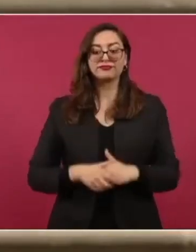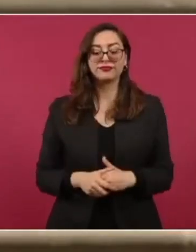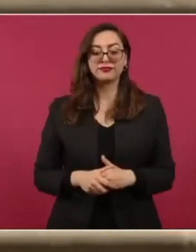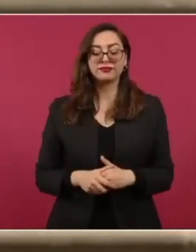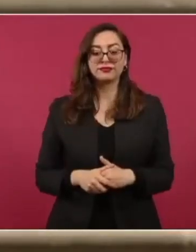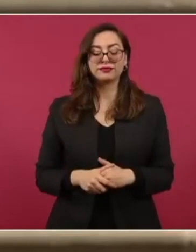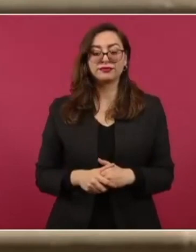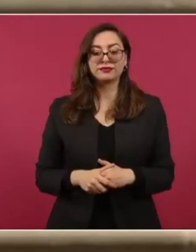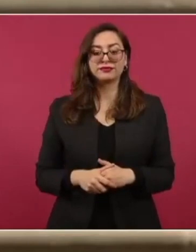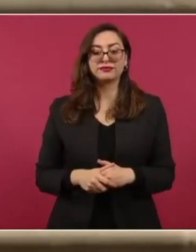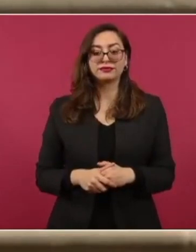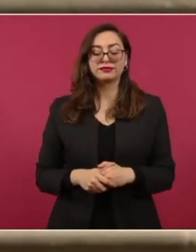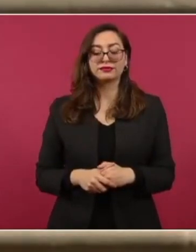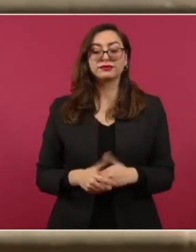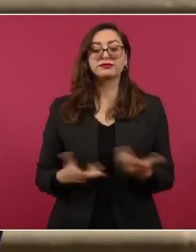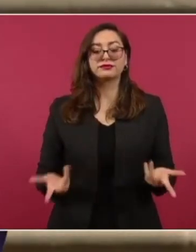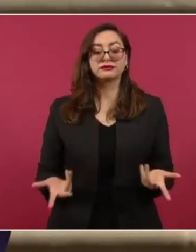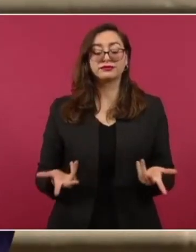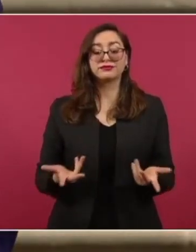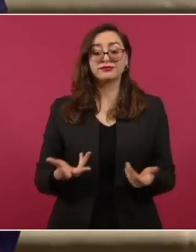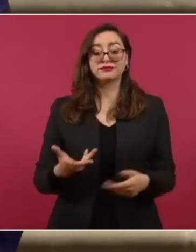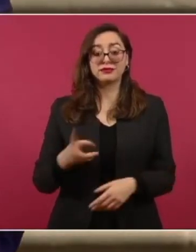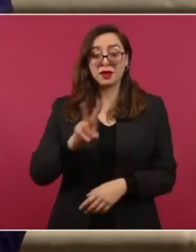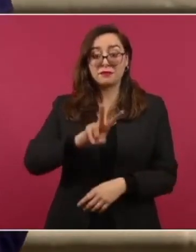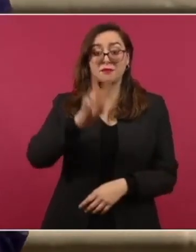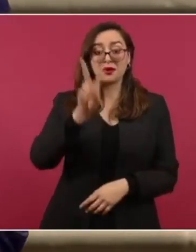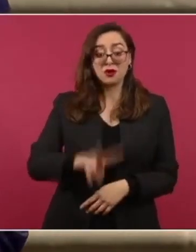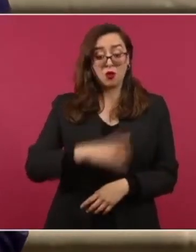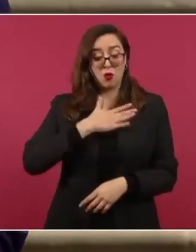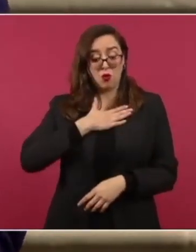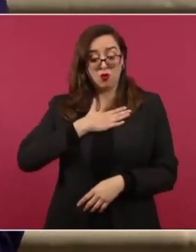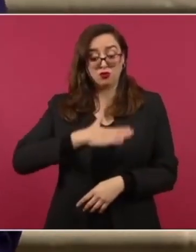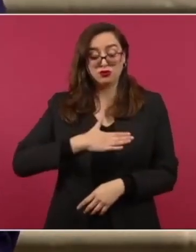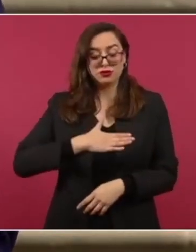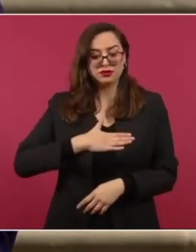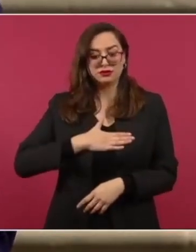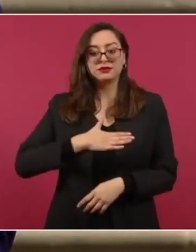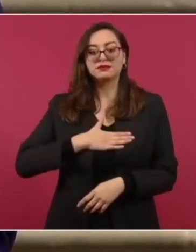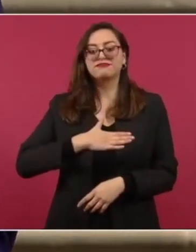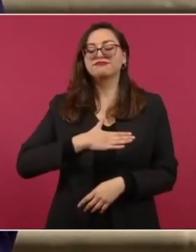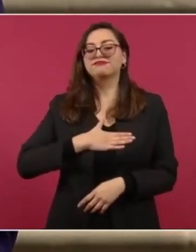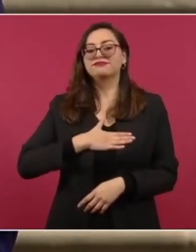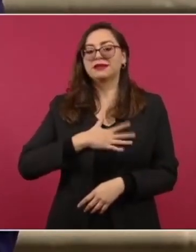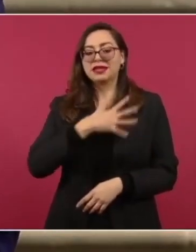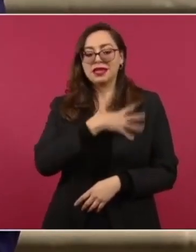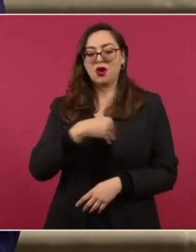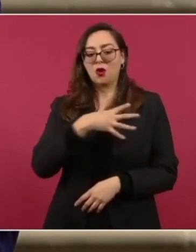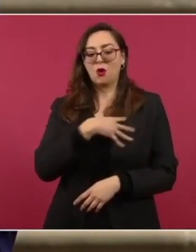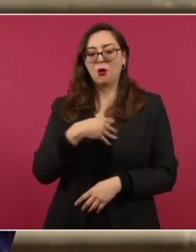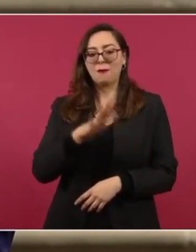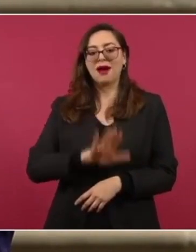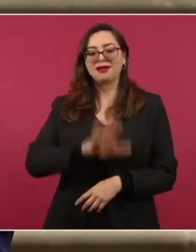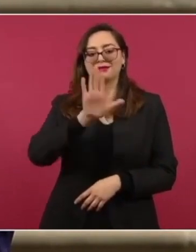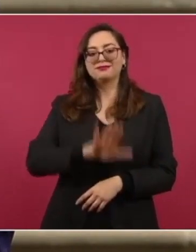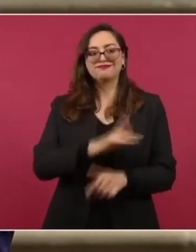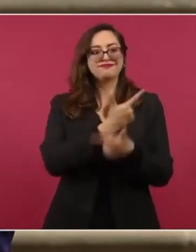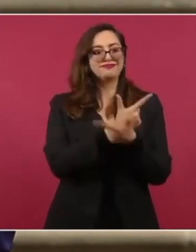de la libertad, pues nunca, nunca siendo esclavos